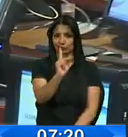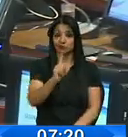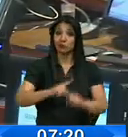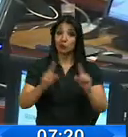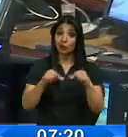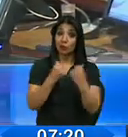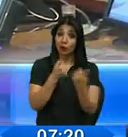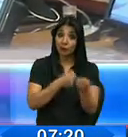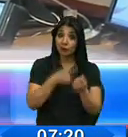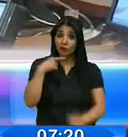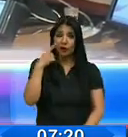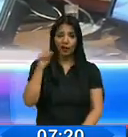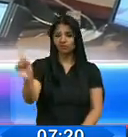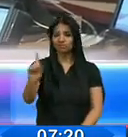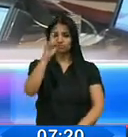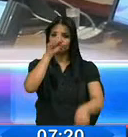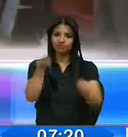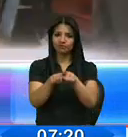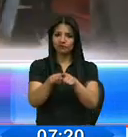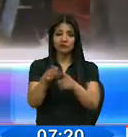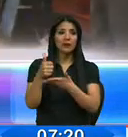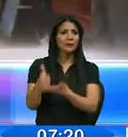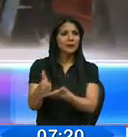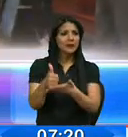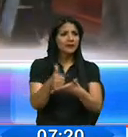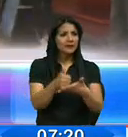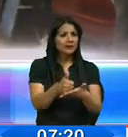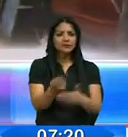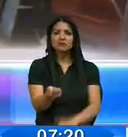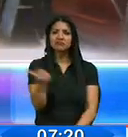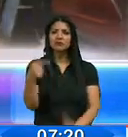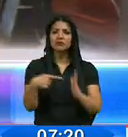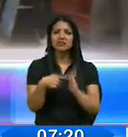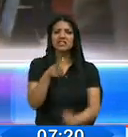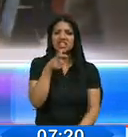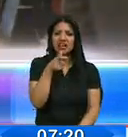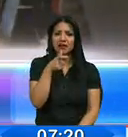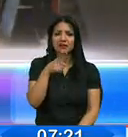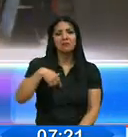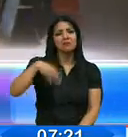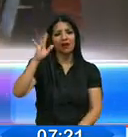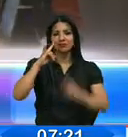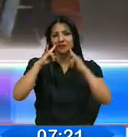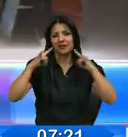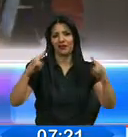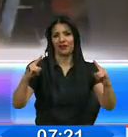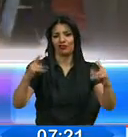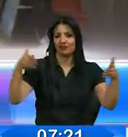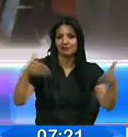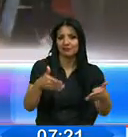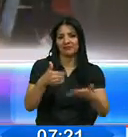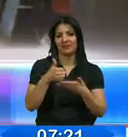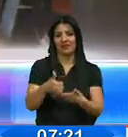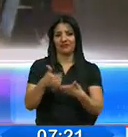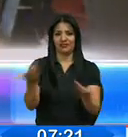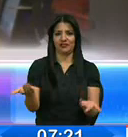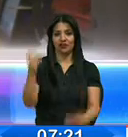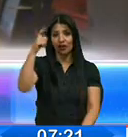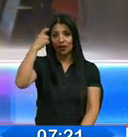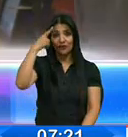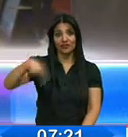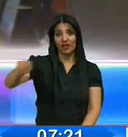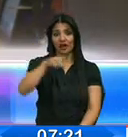los correístas, pues aseguraban que los únicos beneficiados de esta derogatoria serían los que más recursos tienen. Viene desde el ejecutivo el